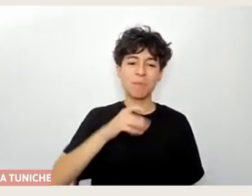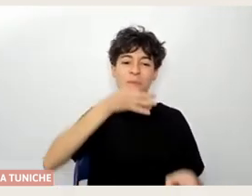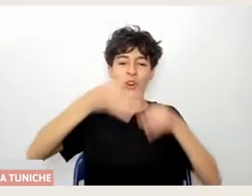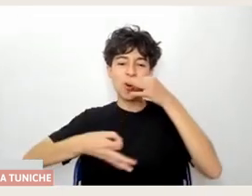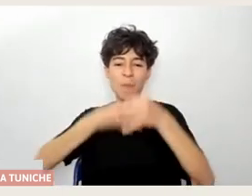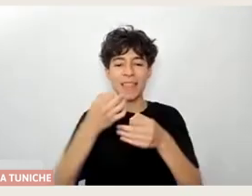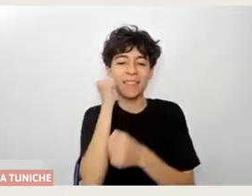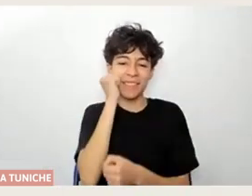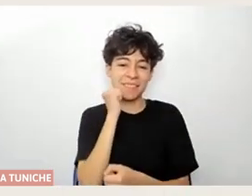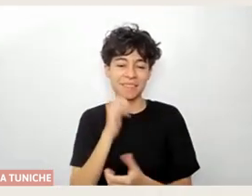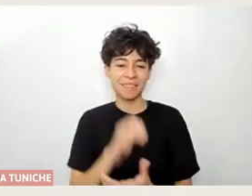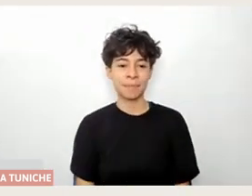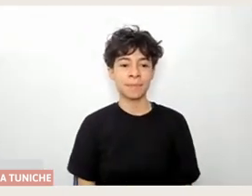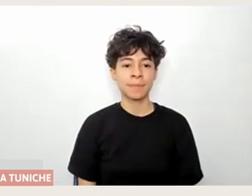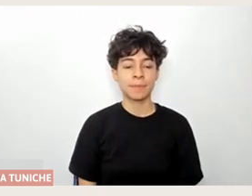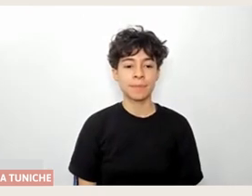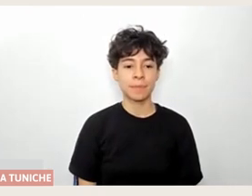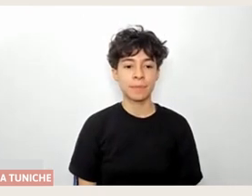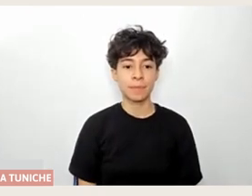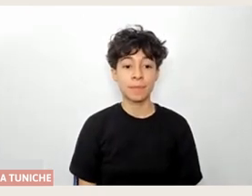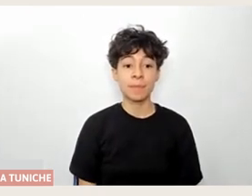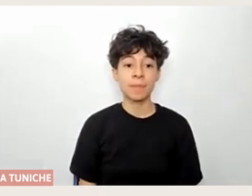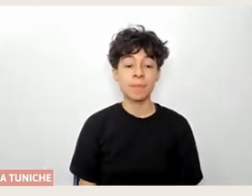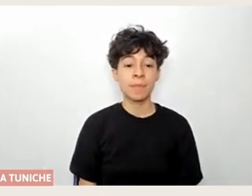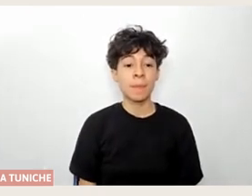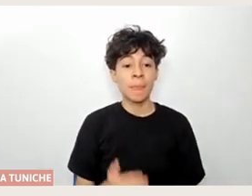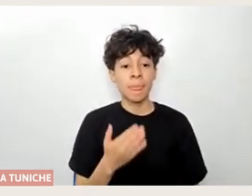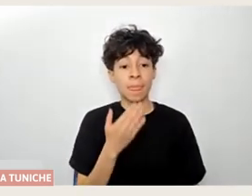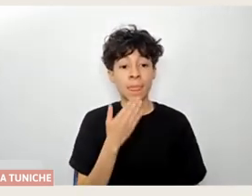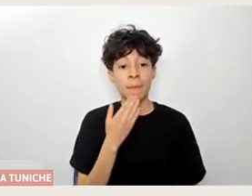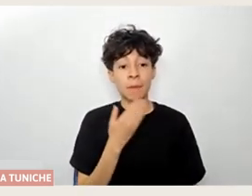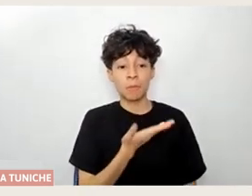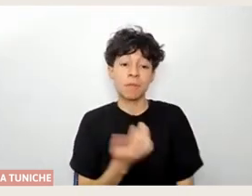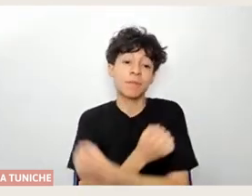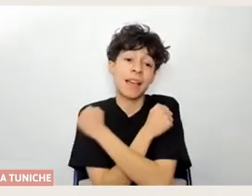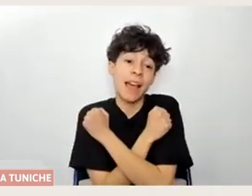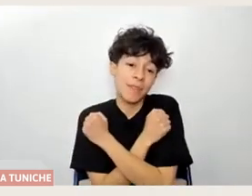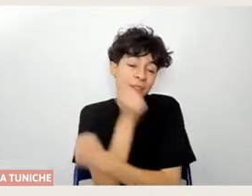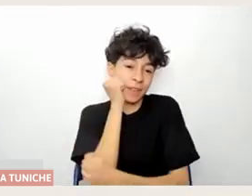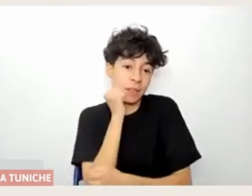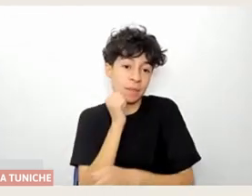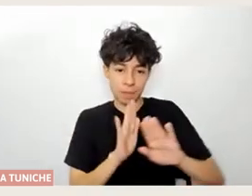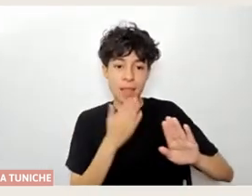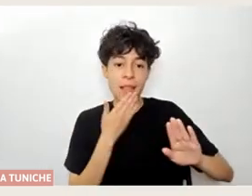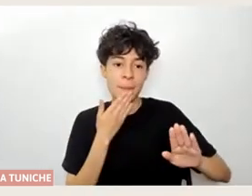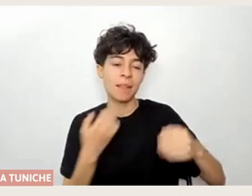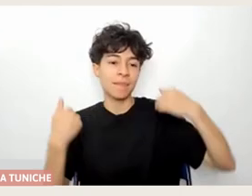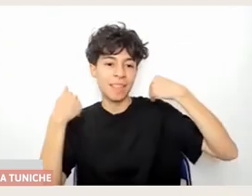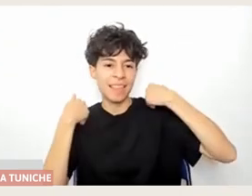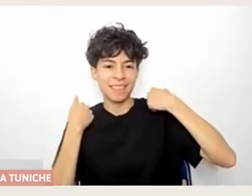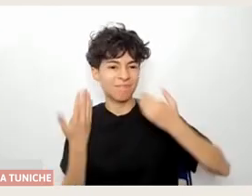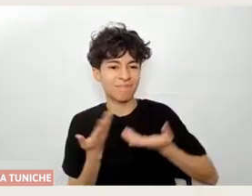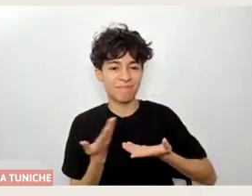Dejarles también otro abrazo cariñoso y dejarles también un ejercicio porque